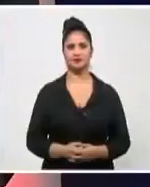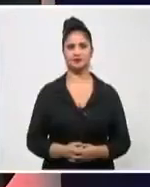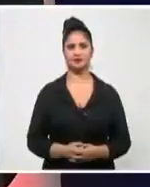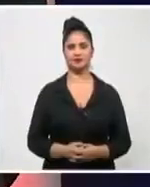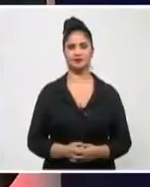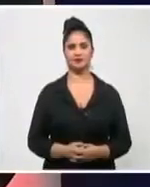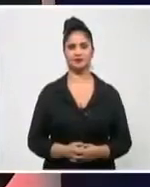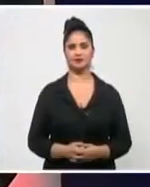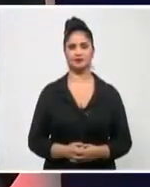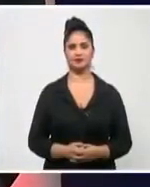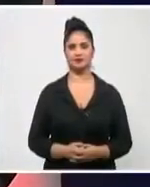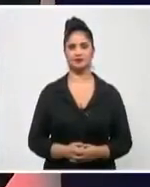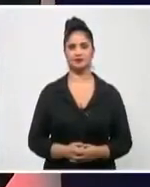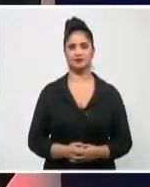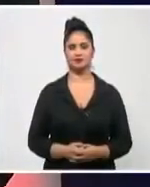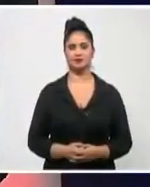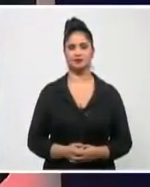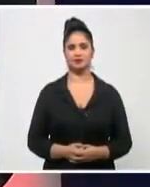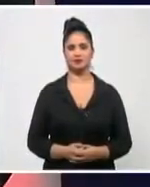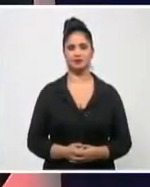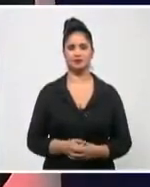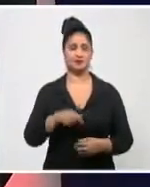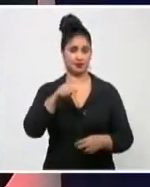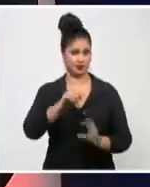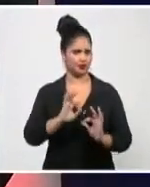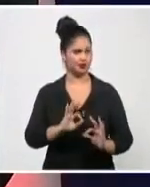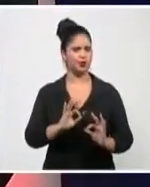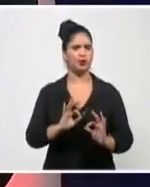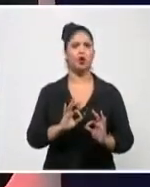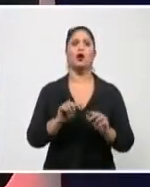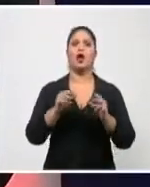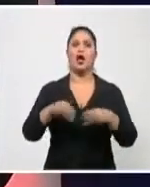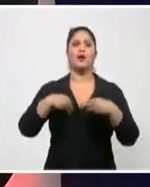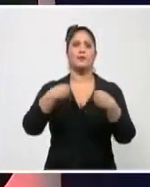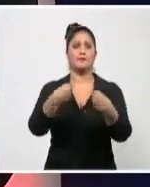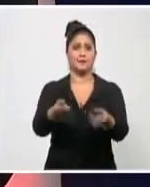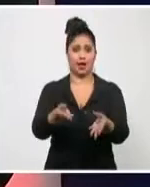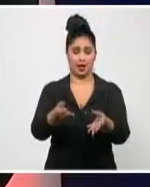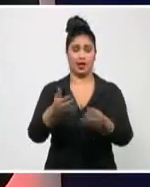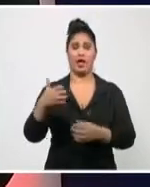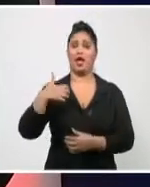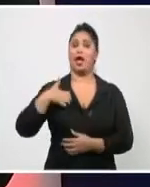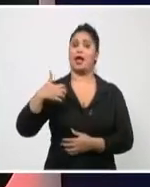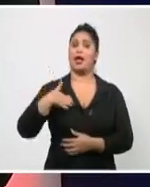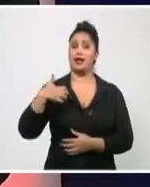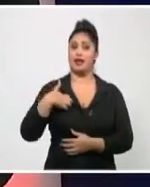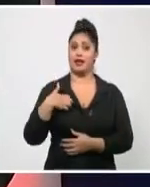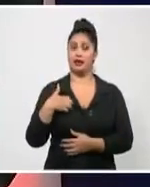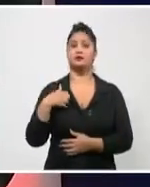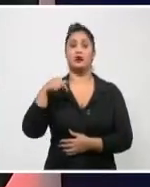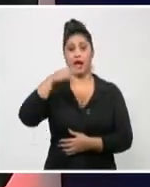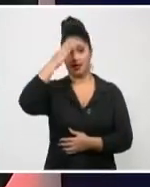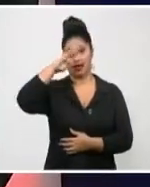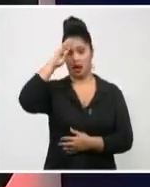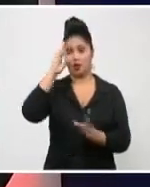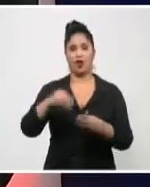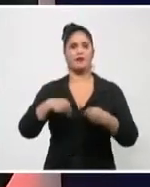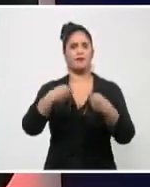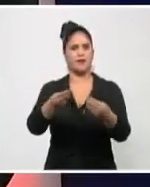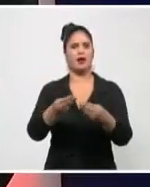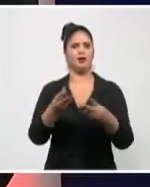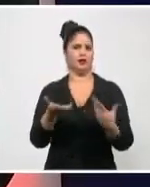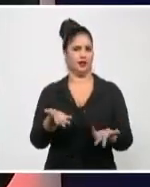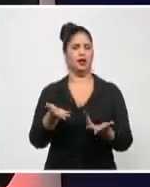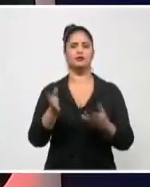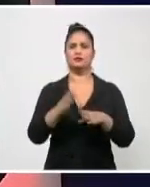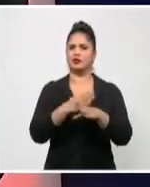Una donación de equipamiento e insumos médicos enviados por organizaciones de Canadá llegó este martes al puerto del Mariel para ayudar a Cuba